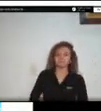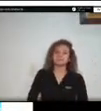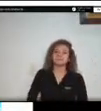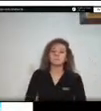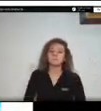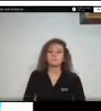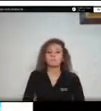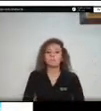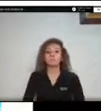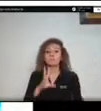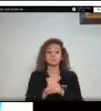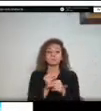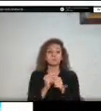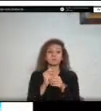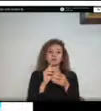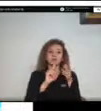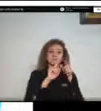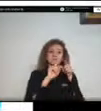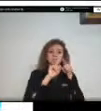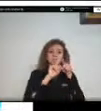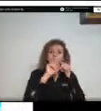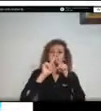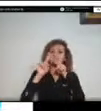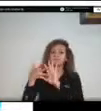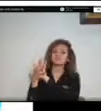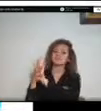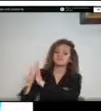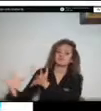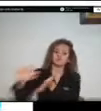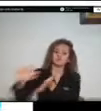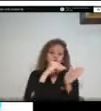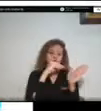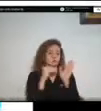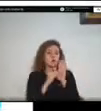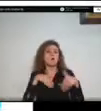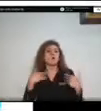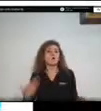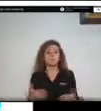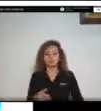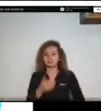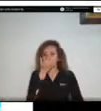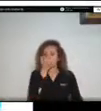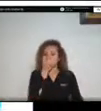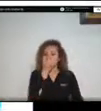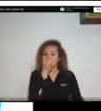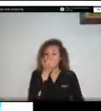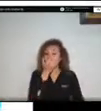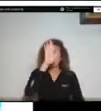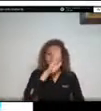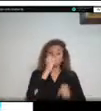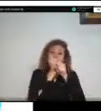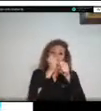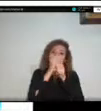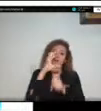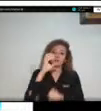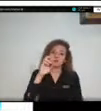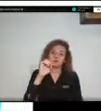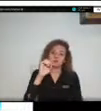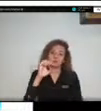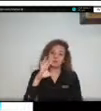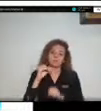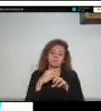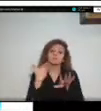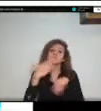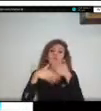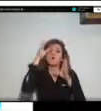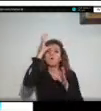para la recolección de la información pues contamos con el trabajo que ha venido realizando la corporación a través de los conceptos técnicos que se